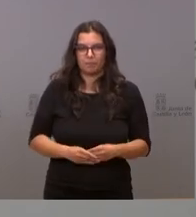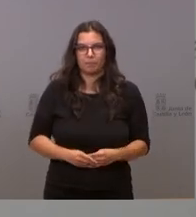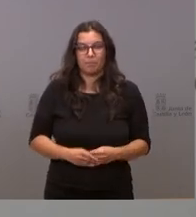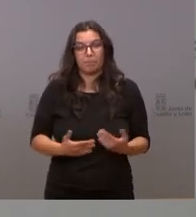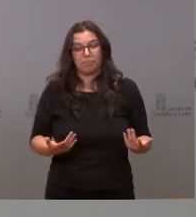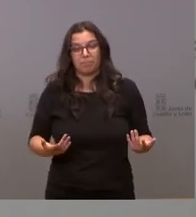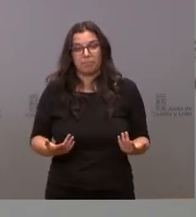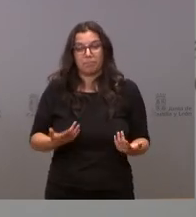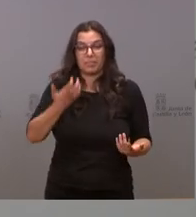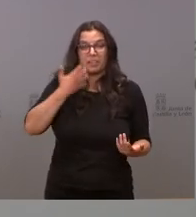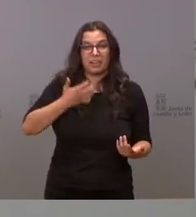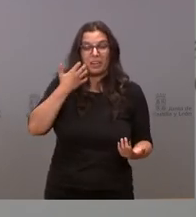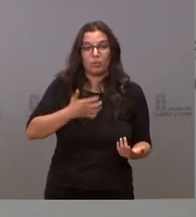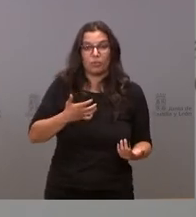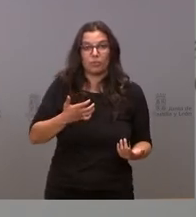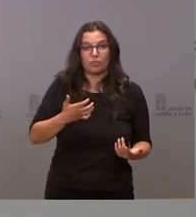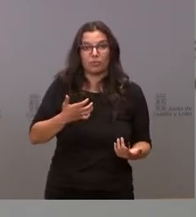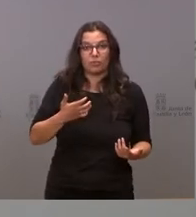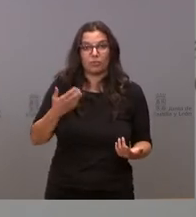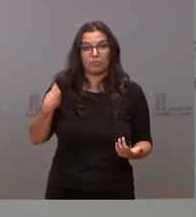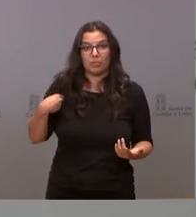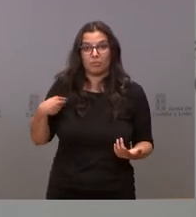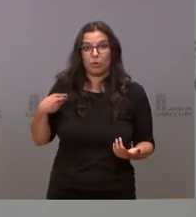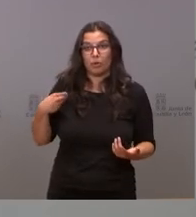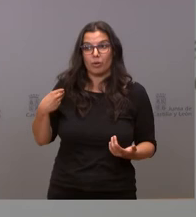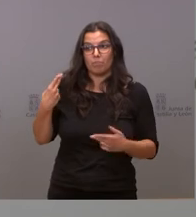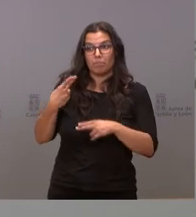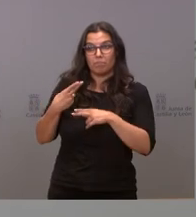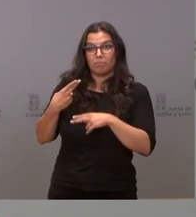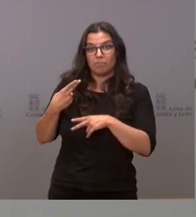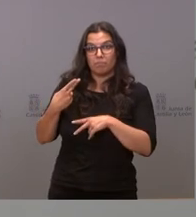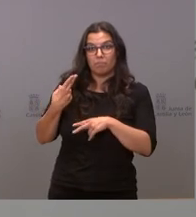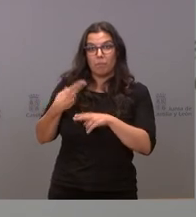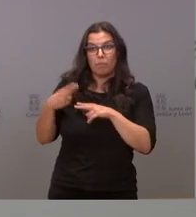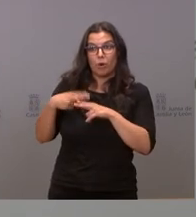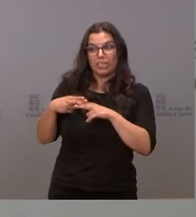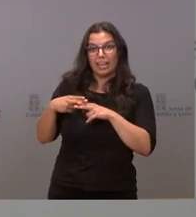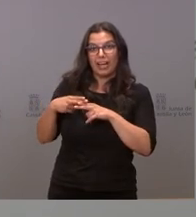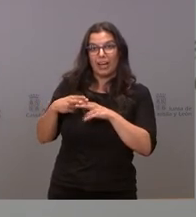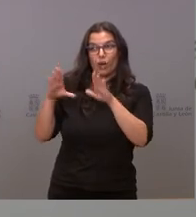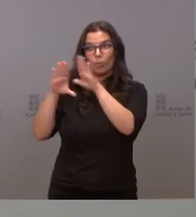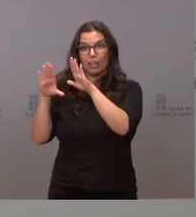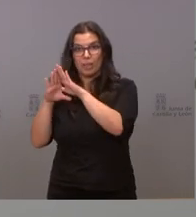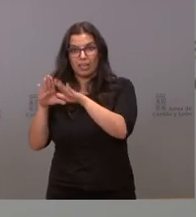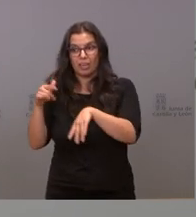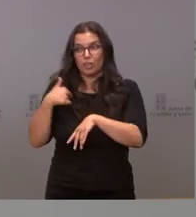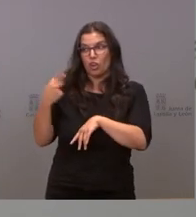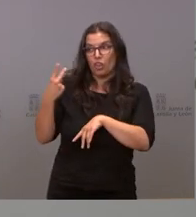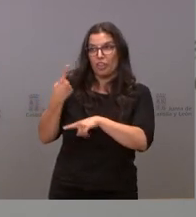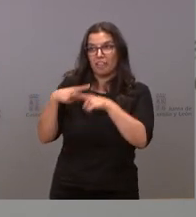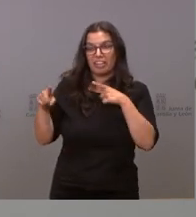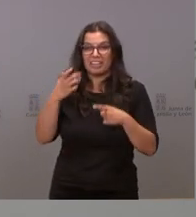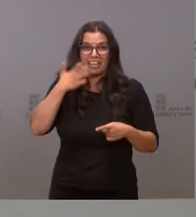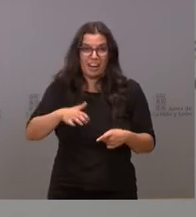parecería raro que Ayuso y yo tuviéramos una política económica y fiscal distinta. Somos del mismo partido